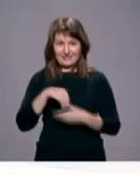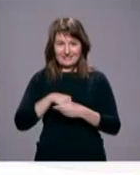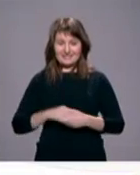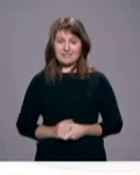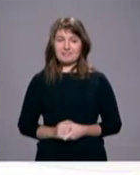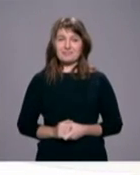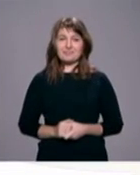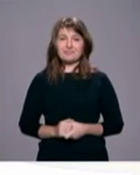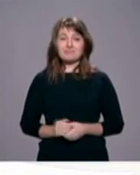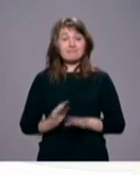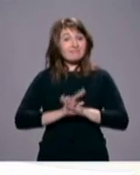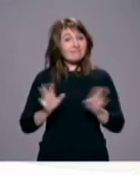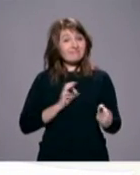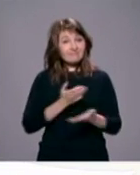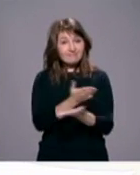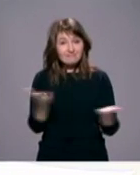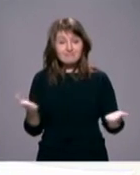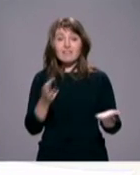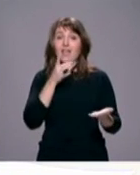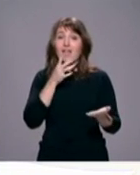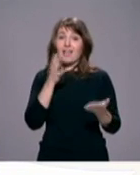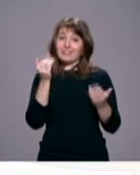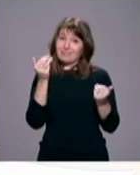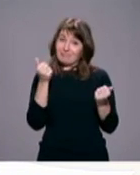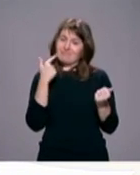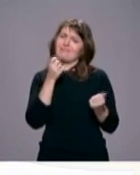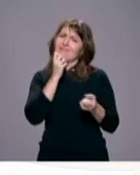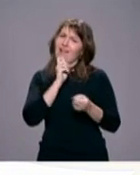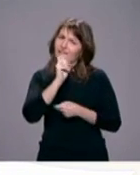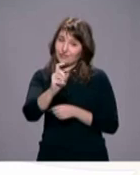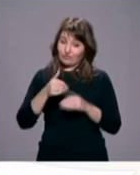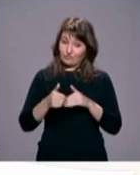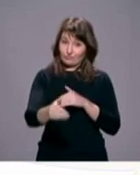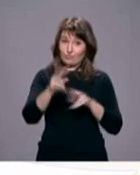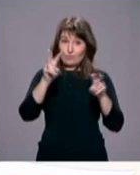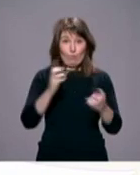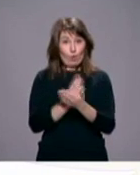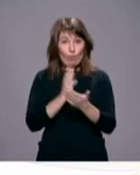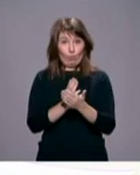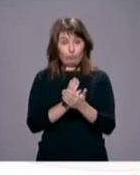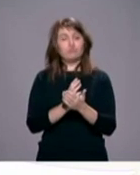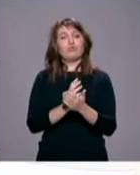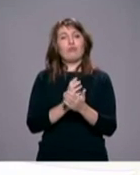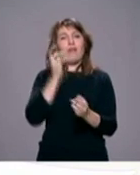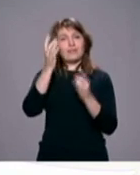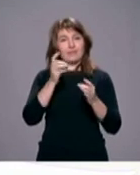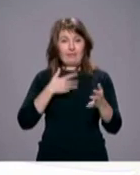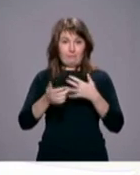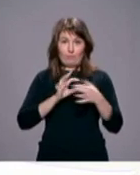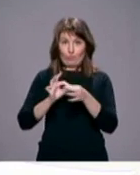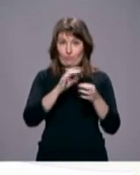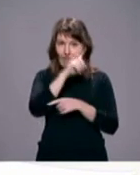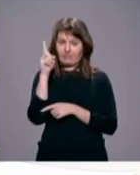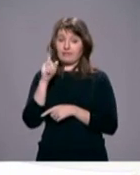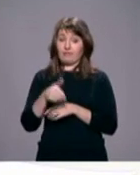Pues nada más señores, antes de irnos informarles que dentro de las actividades del nuevo curso que organiza Manos Unidas Madrid,